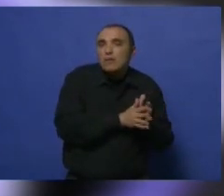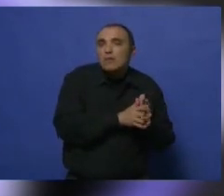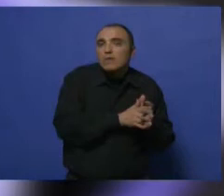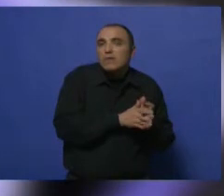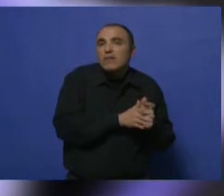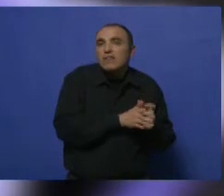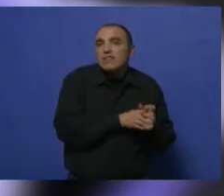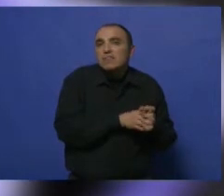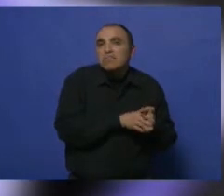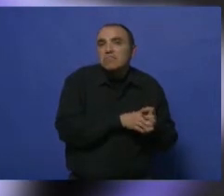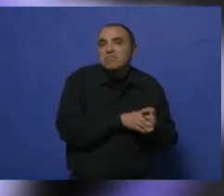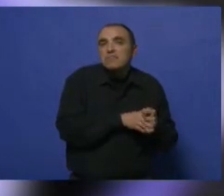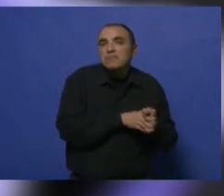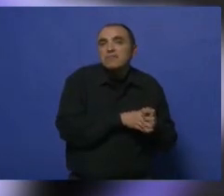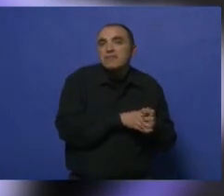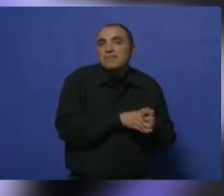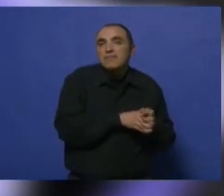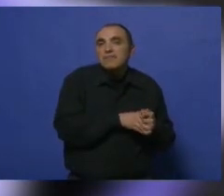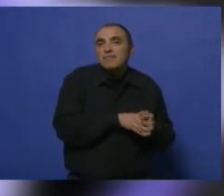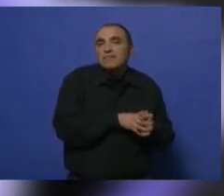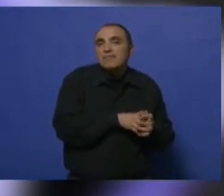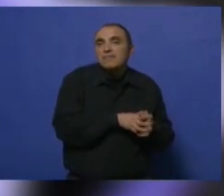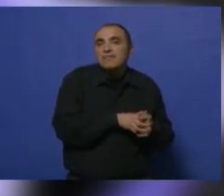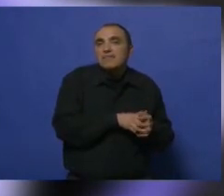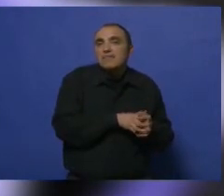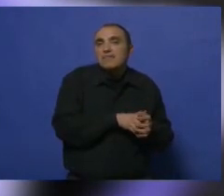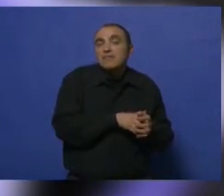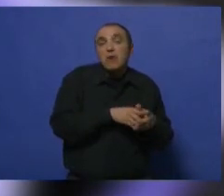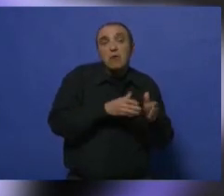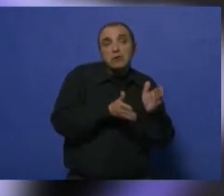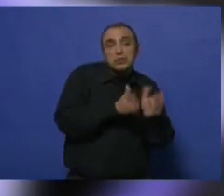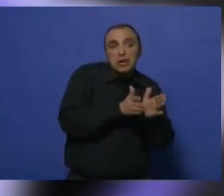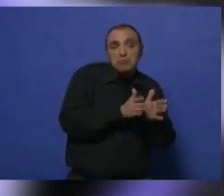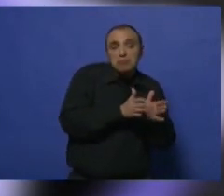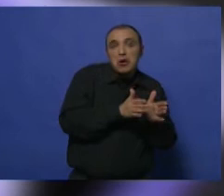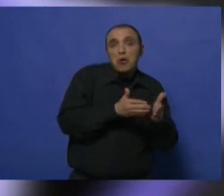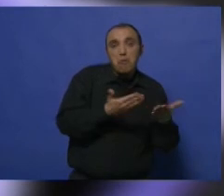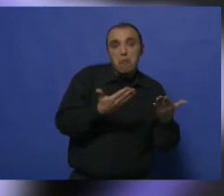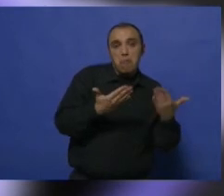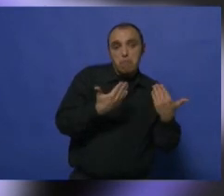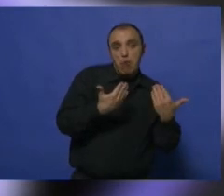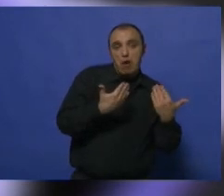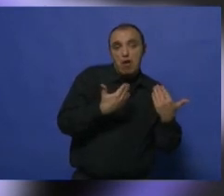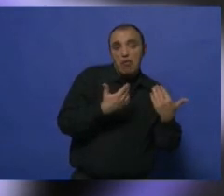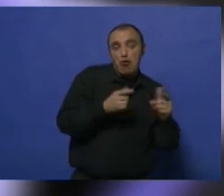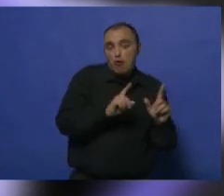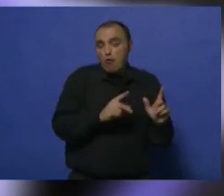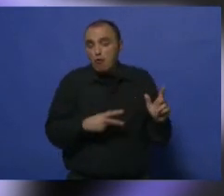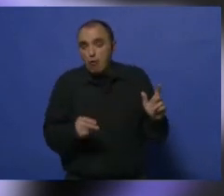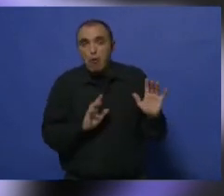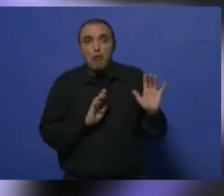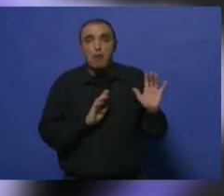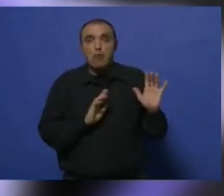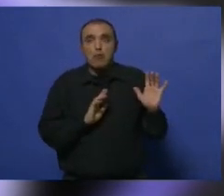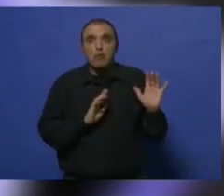son subtratados o deficientemente tratados. A veces pasa que al tercer día ya nos sentimos bien, dejamos el antibiótico, y no es